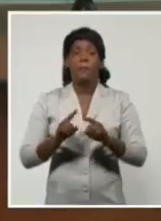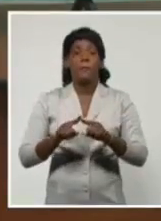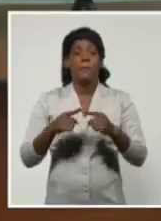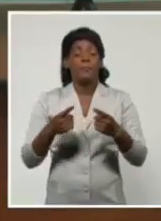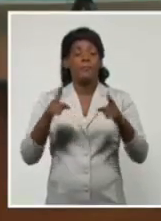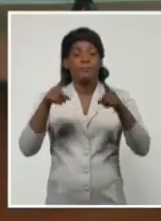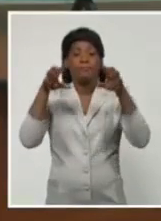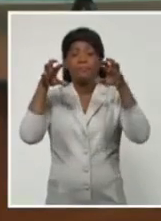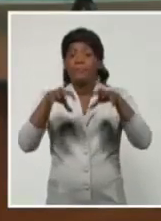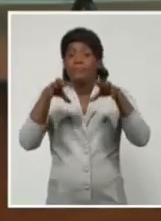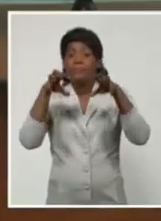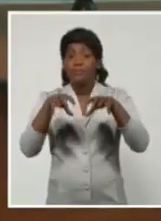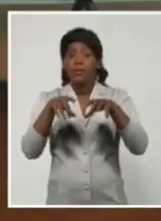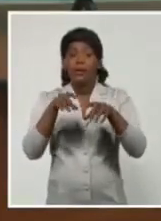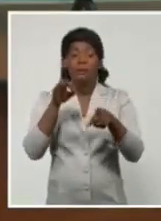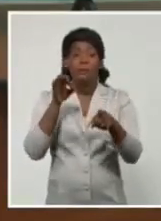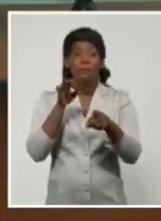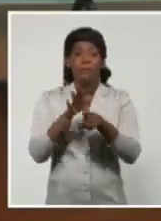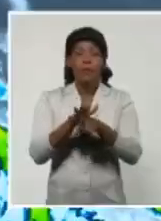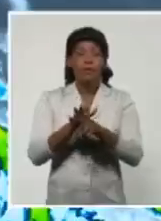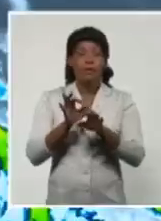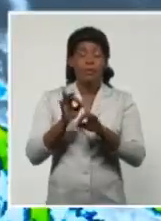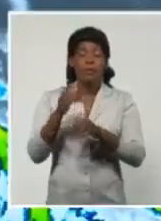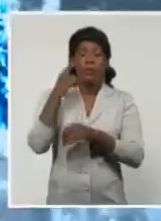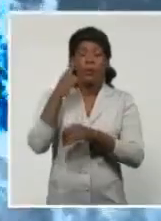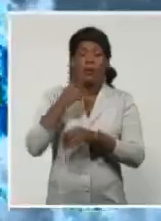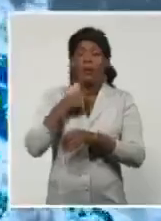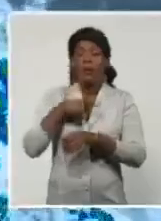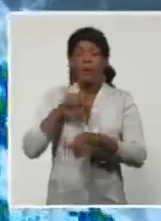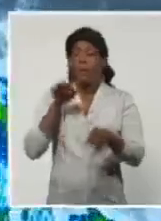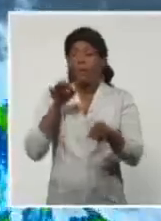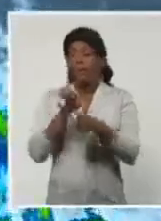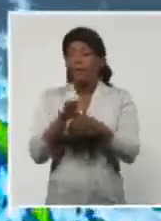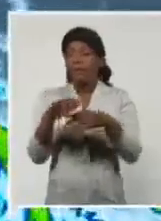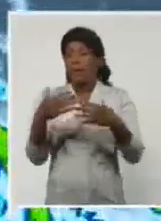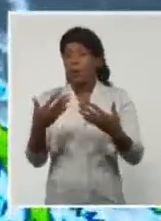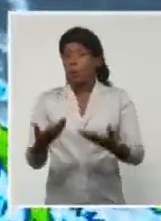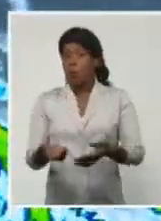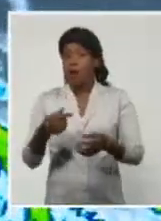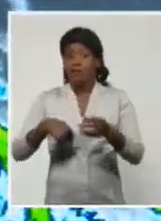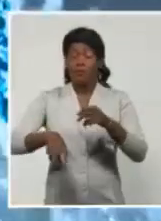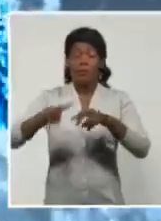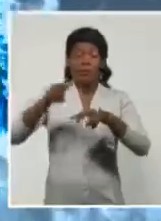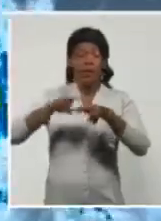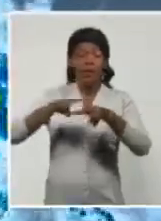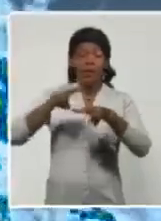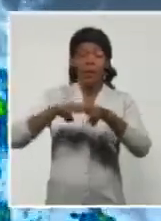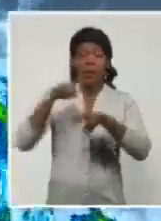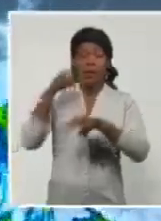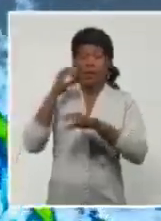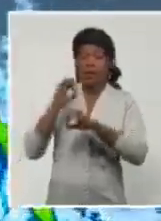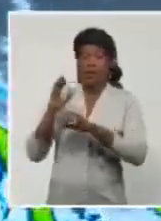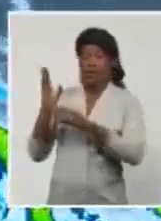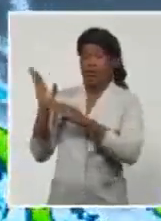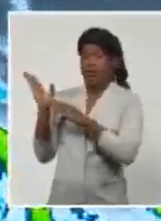depende de dónde se produzca. Si cae encima de la capital una zona como esta,